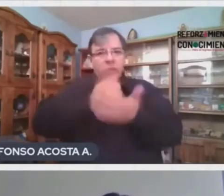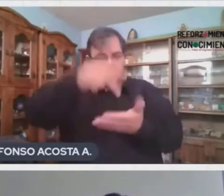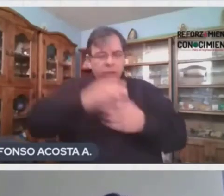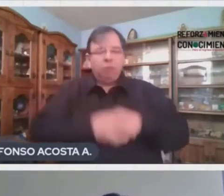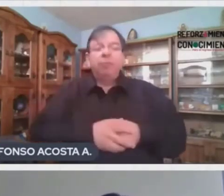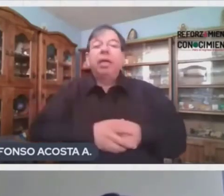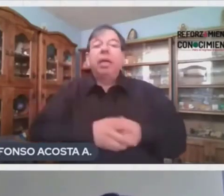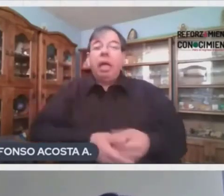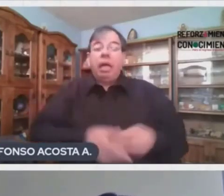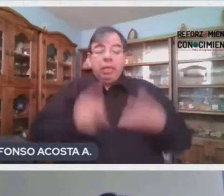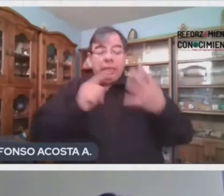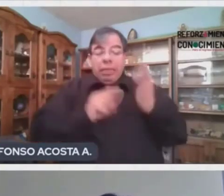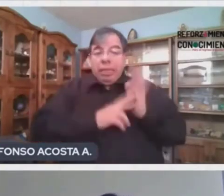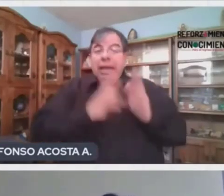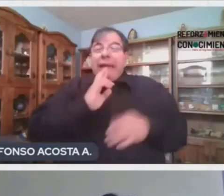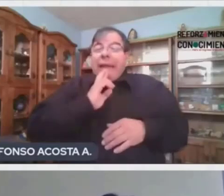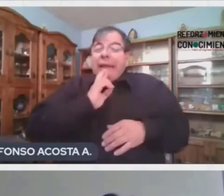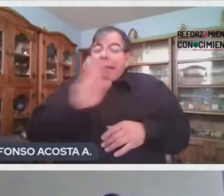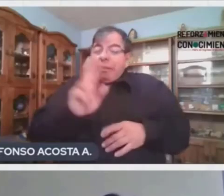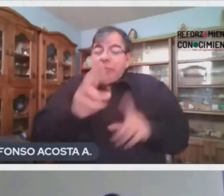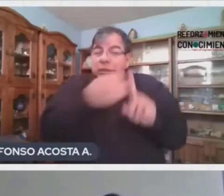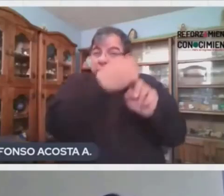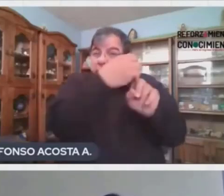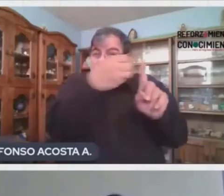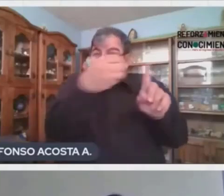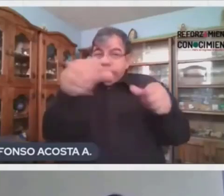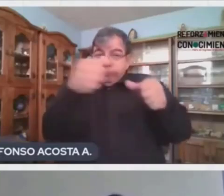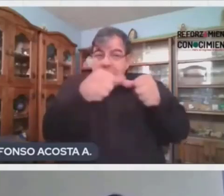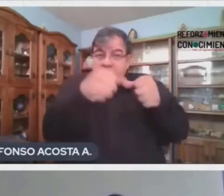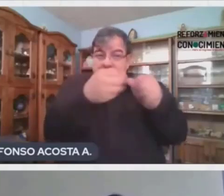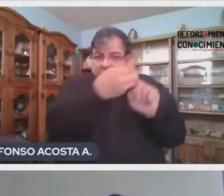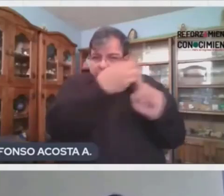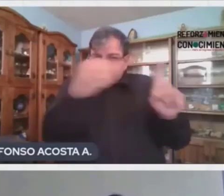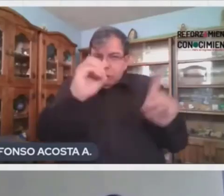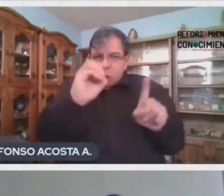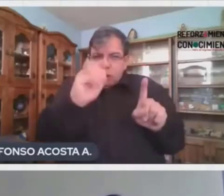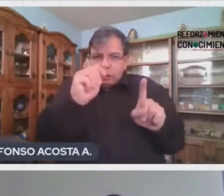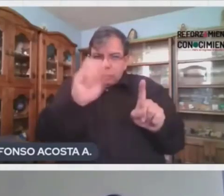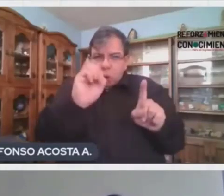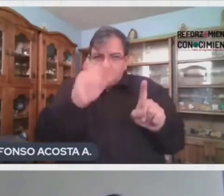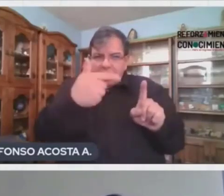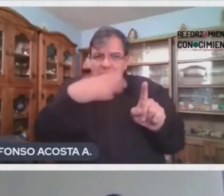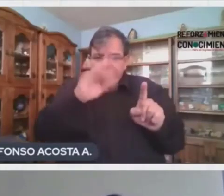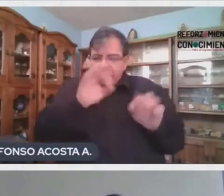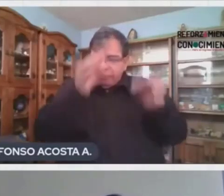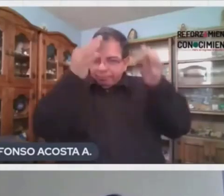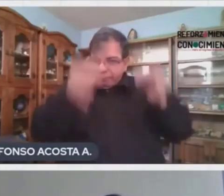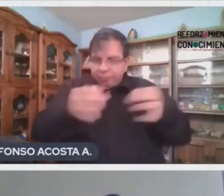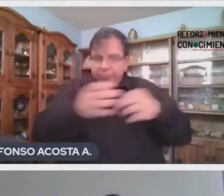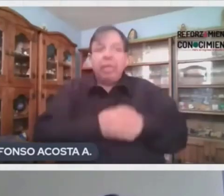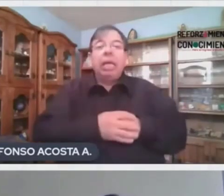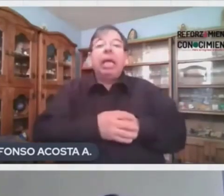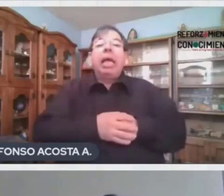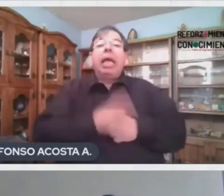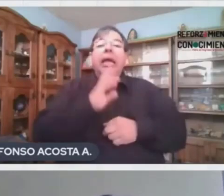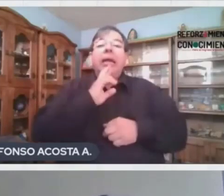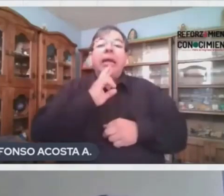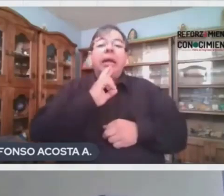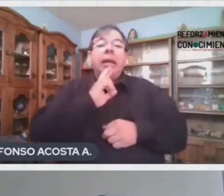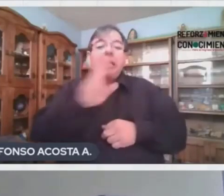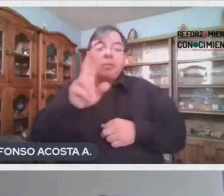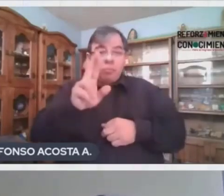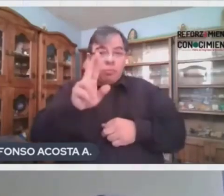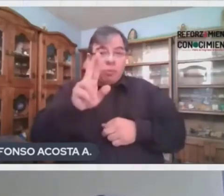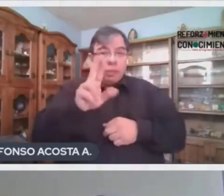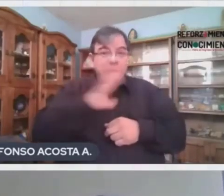cuenta si está escrita de manera correcta y sin faltas de ortografía. No olviden que las respuestas deben ir en la publicación y no en el chat porque se las copian